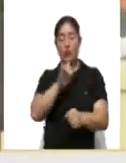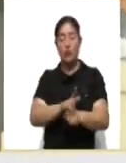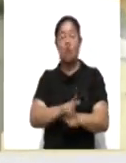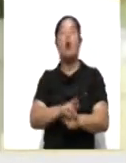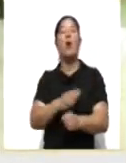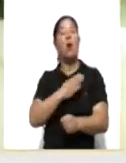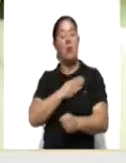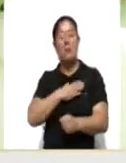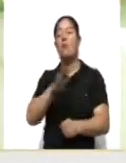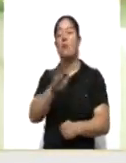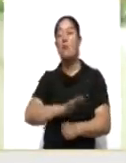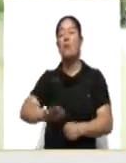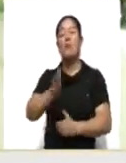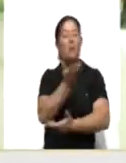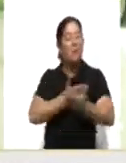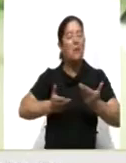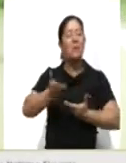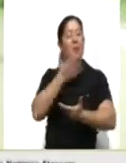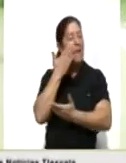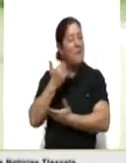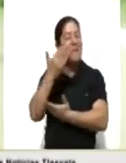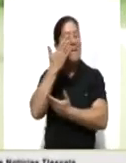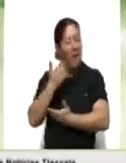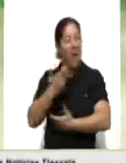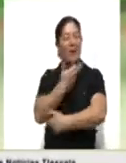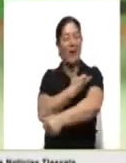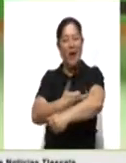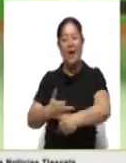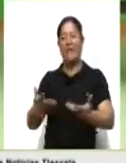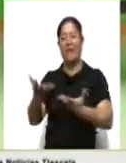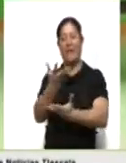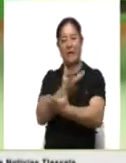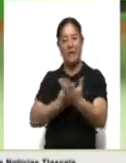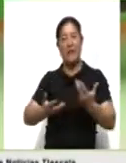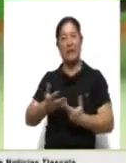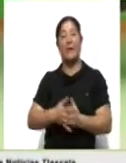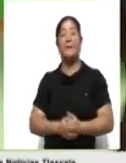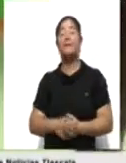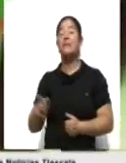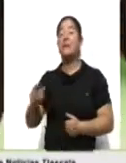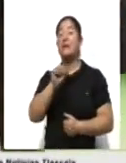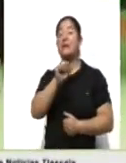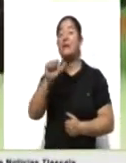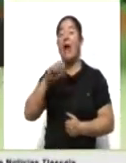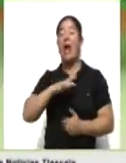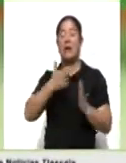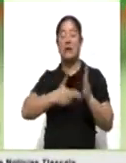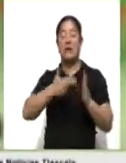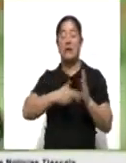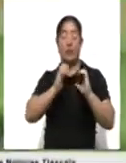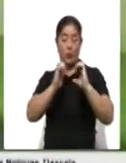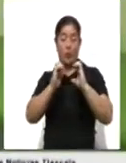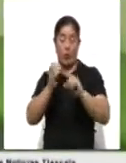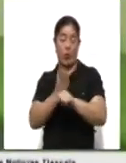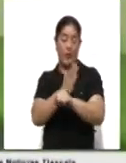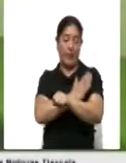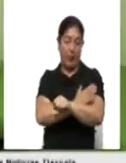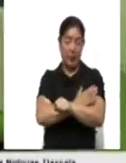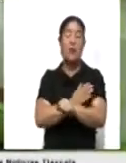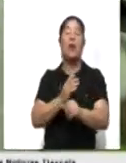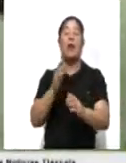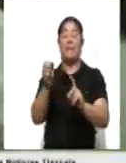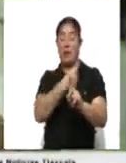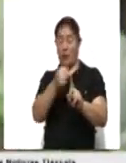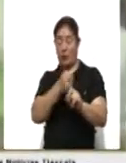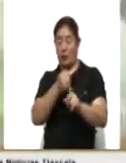todos los integrantes de la familia. La Secretaría de Salud del Estado realiza talleres de prevención y atención de la violencia hacia este